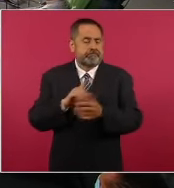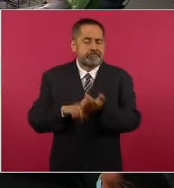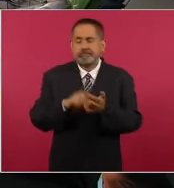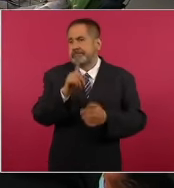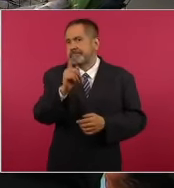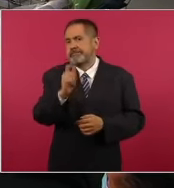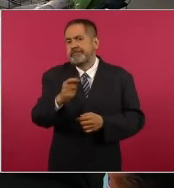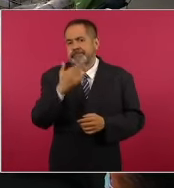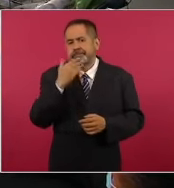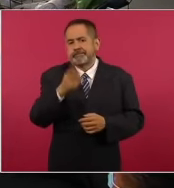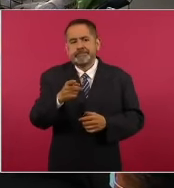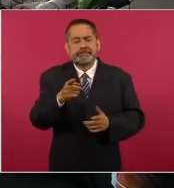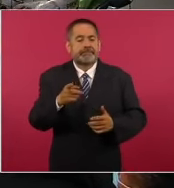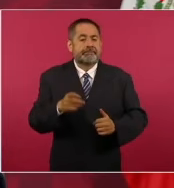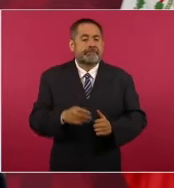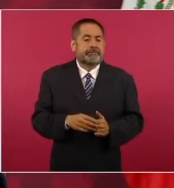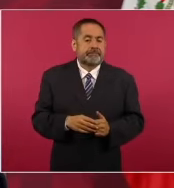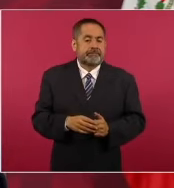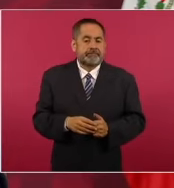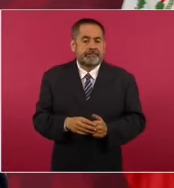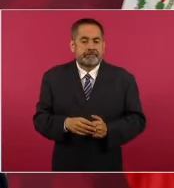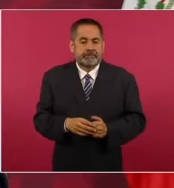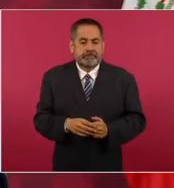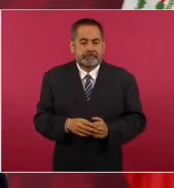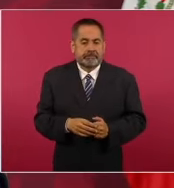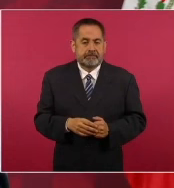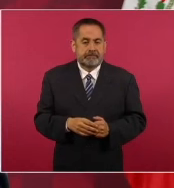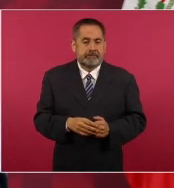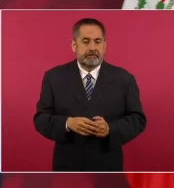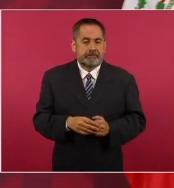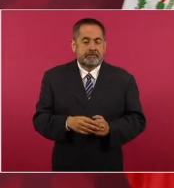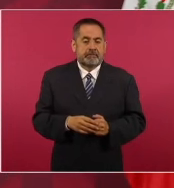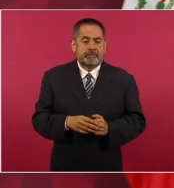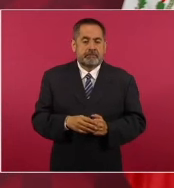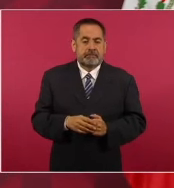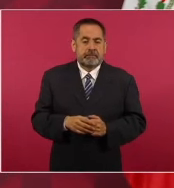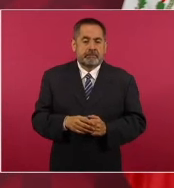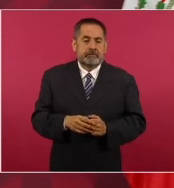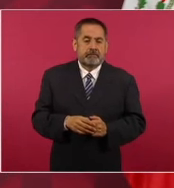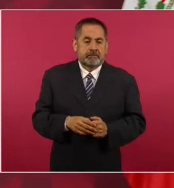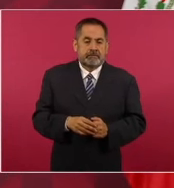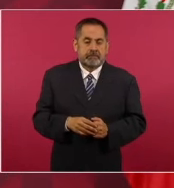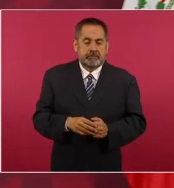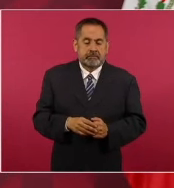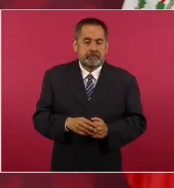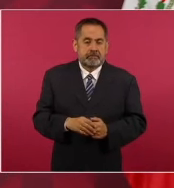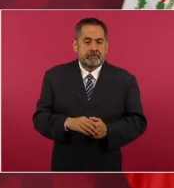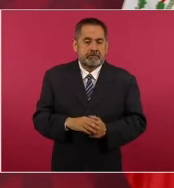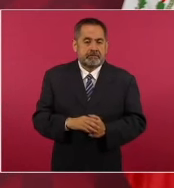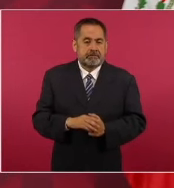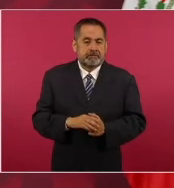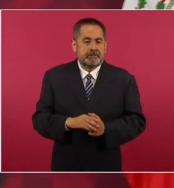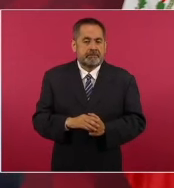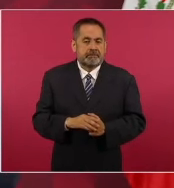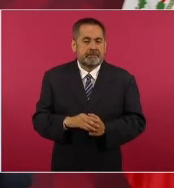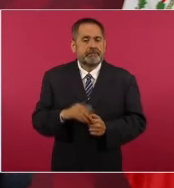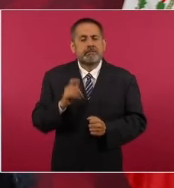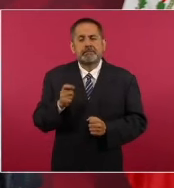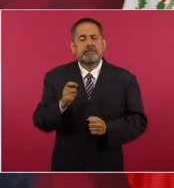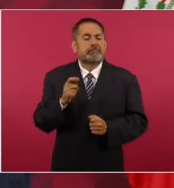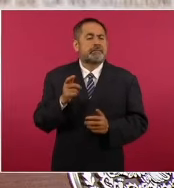se están